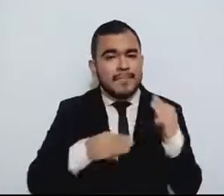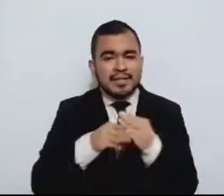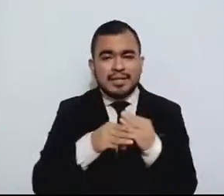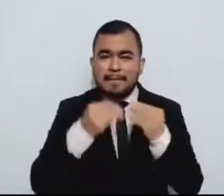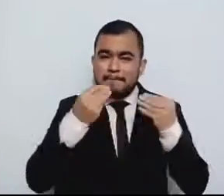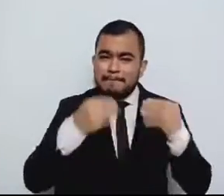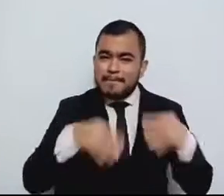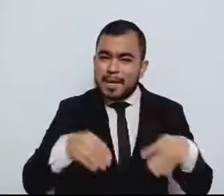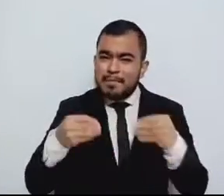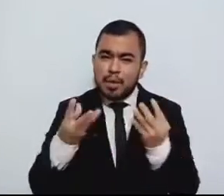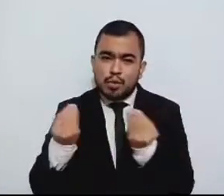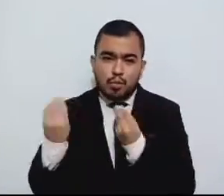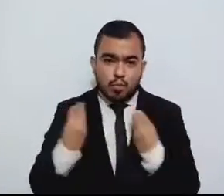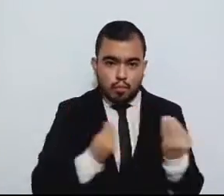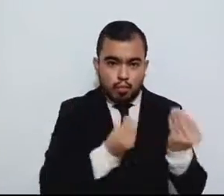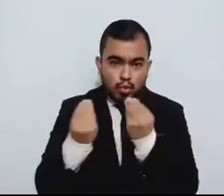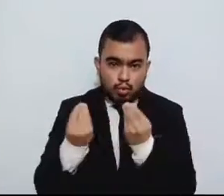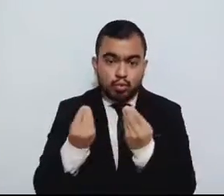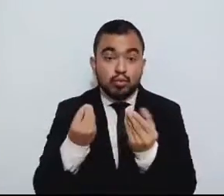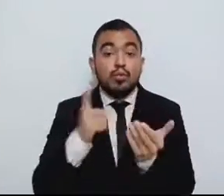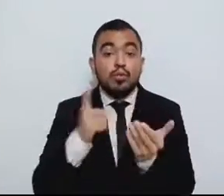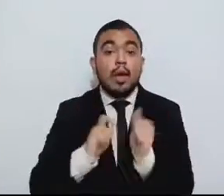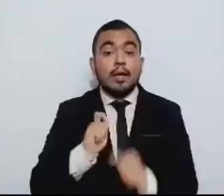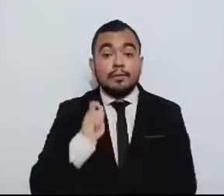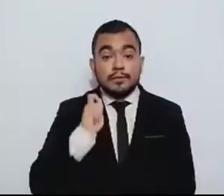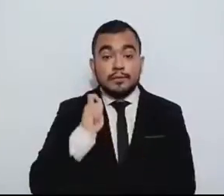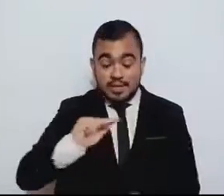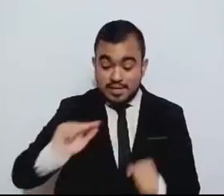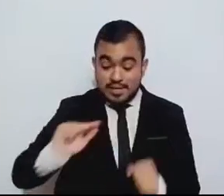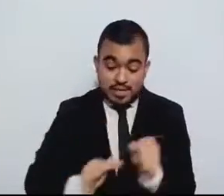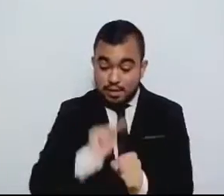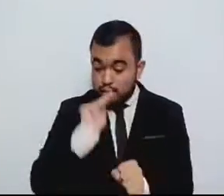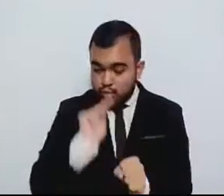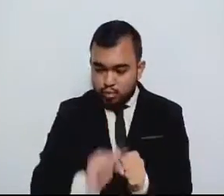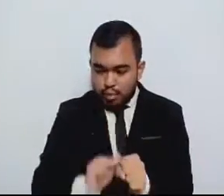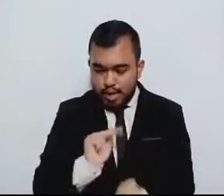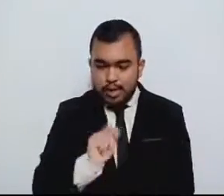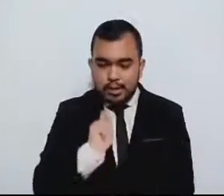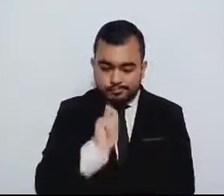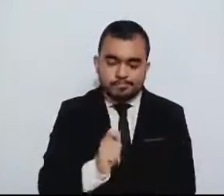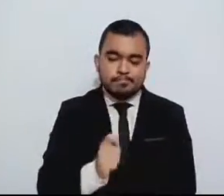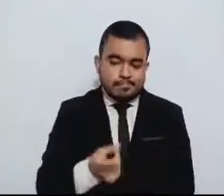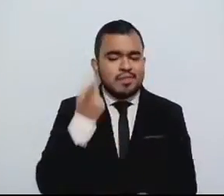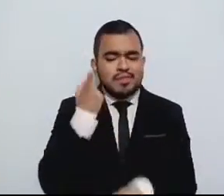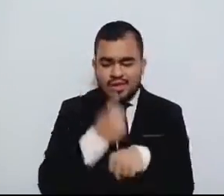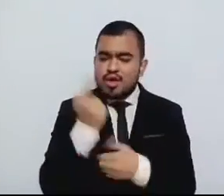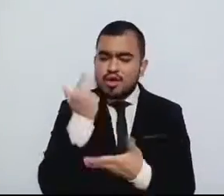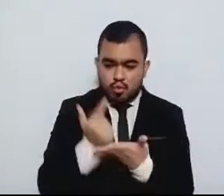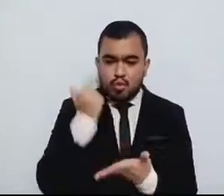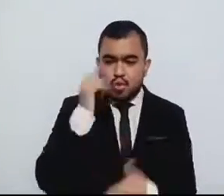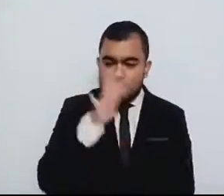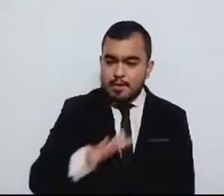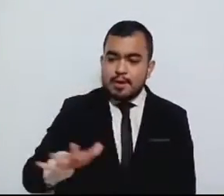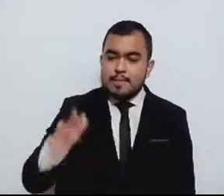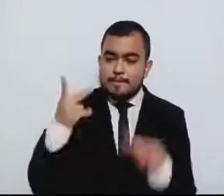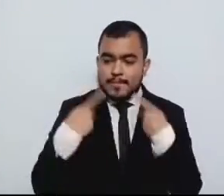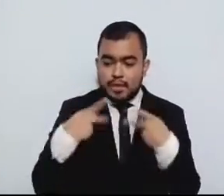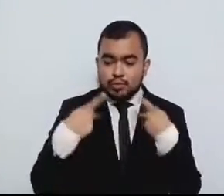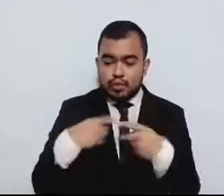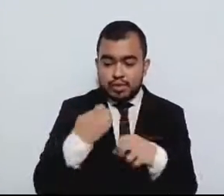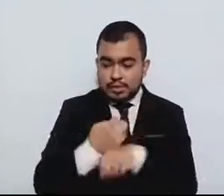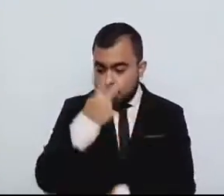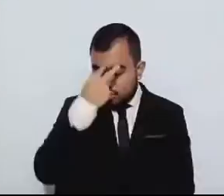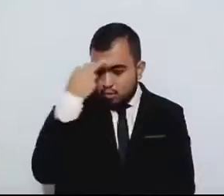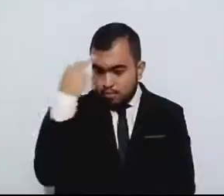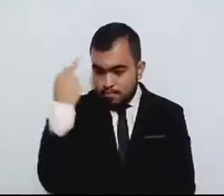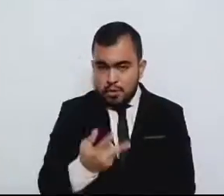afectaciones de la naturaleza provocan severos daños en el patrimonio de las y los mexiquenses. Basta con revisar las redes